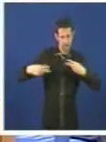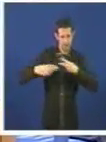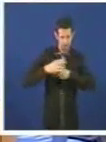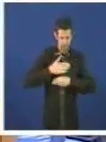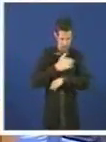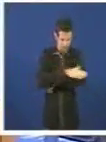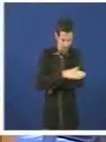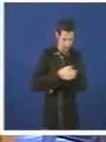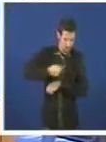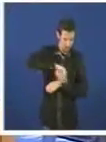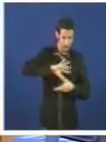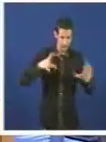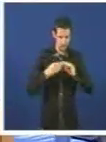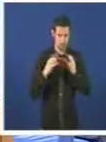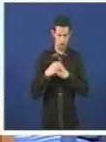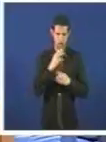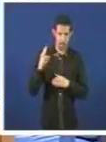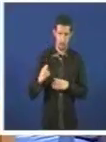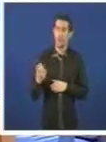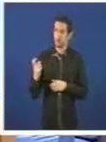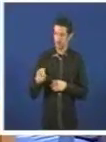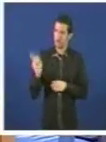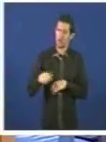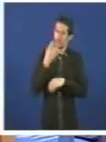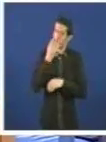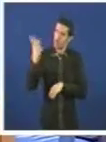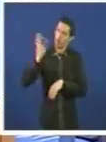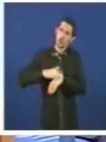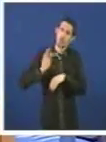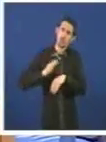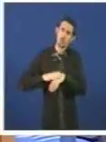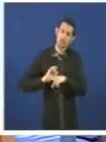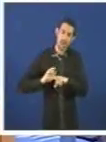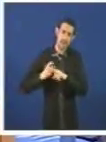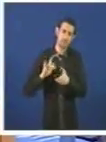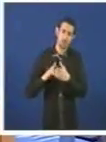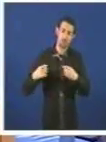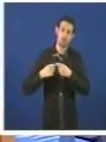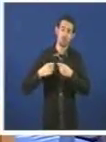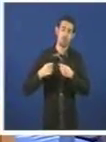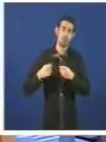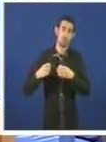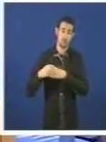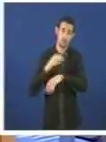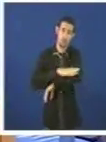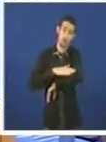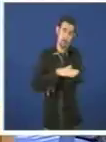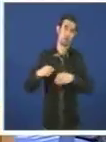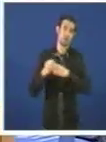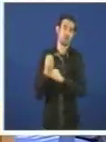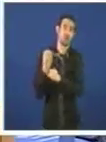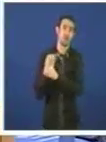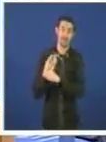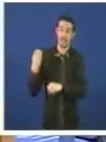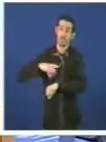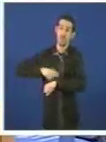asuste do goberno do Partido Popular e non acuse vostede o asuste do seu socio de goberno que é o Partido Socialista. Mientras